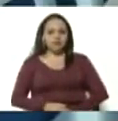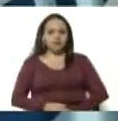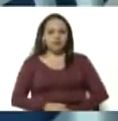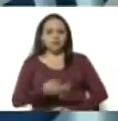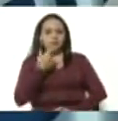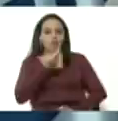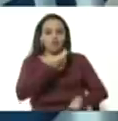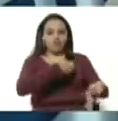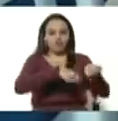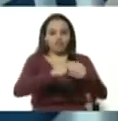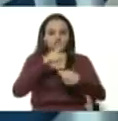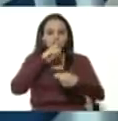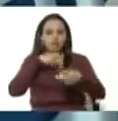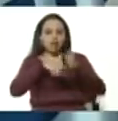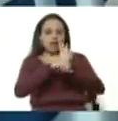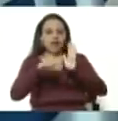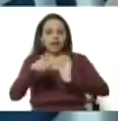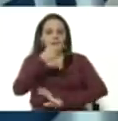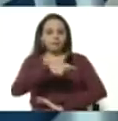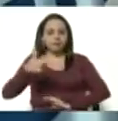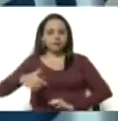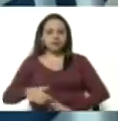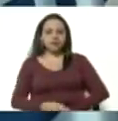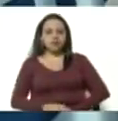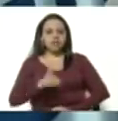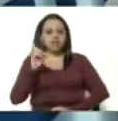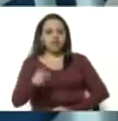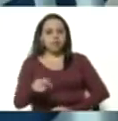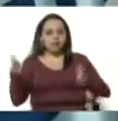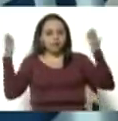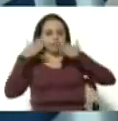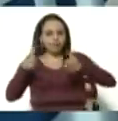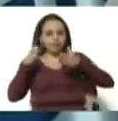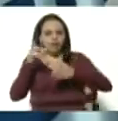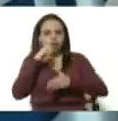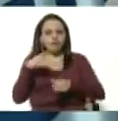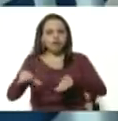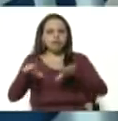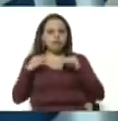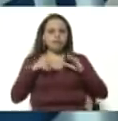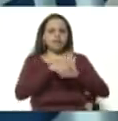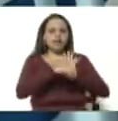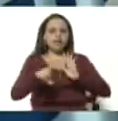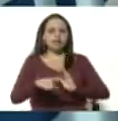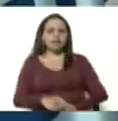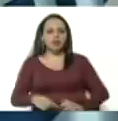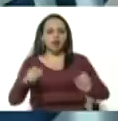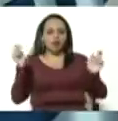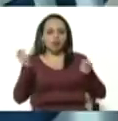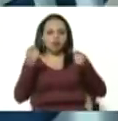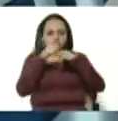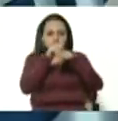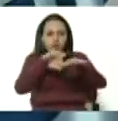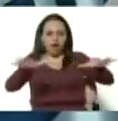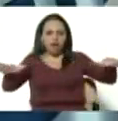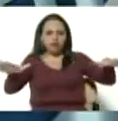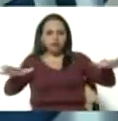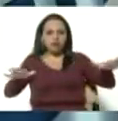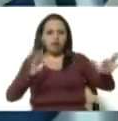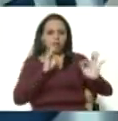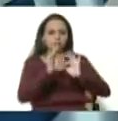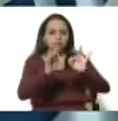de personas instigación a la desobediencia de las leyes propagación de la epidemia